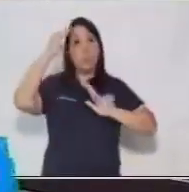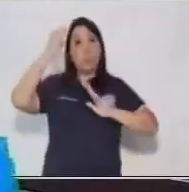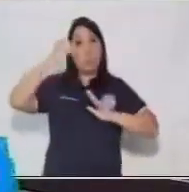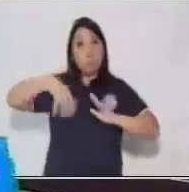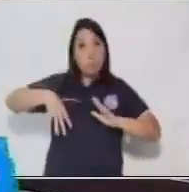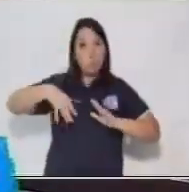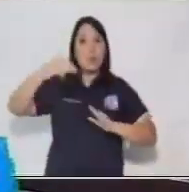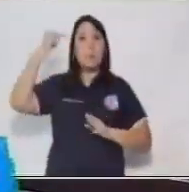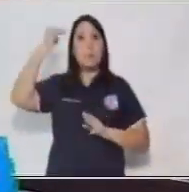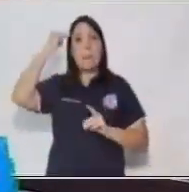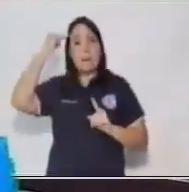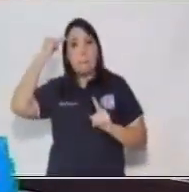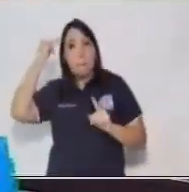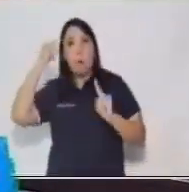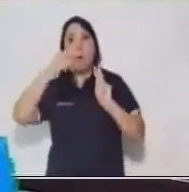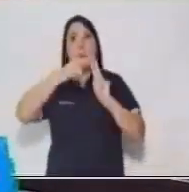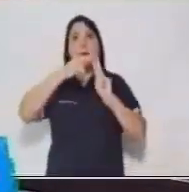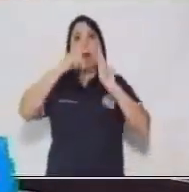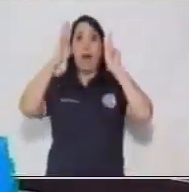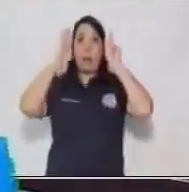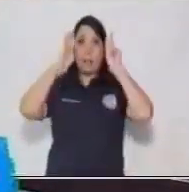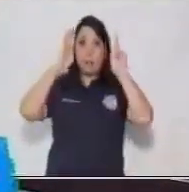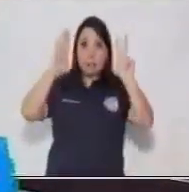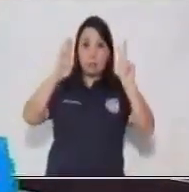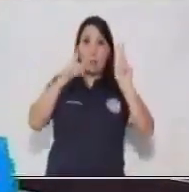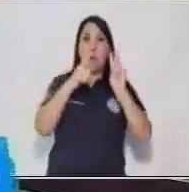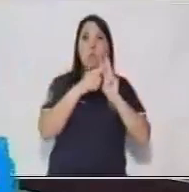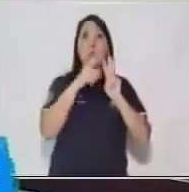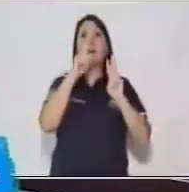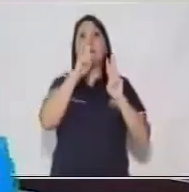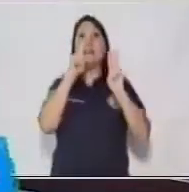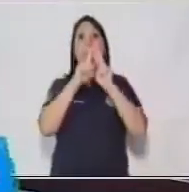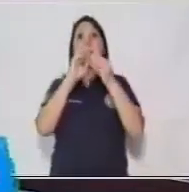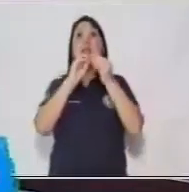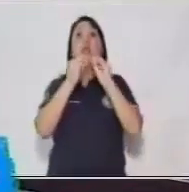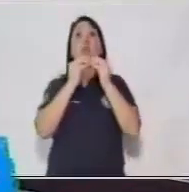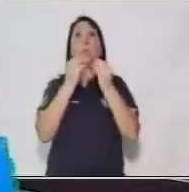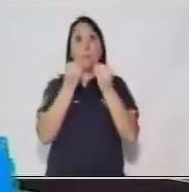de memoria, de atención y numérica.